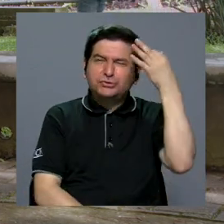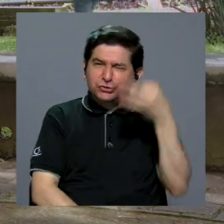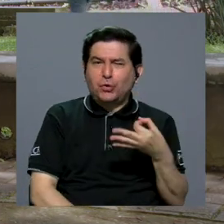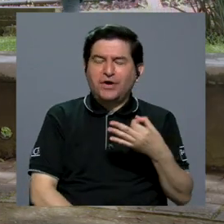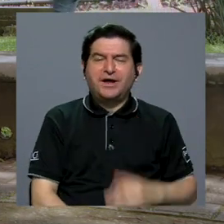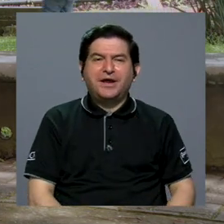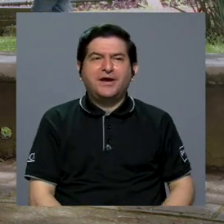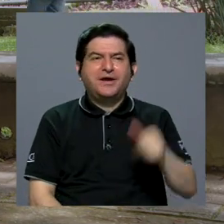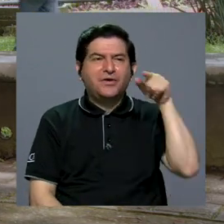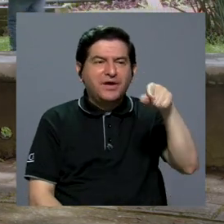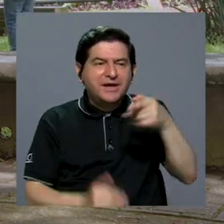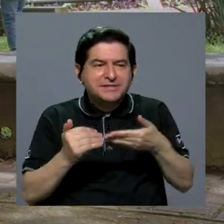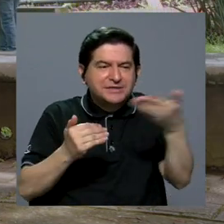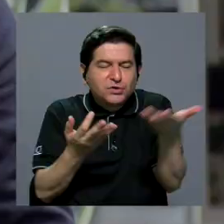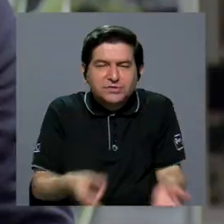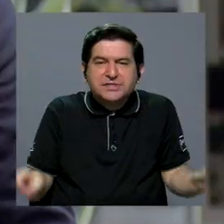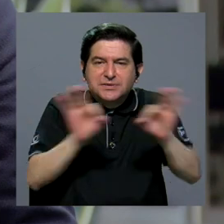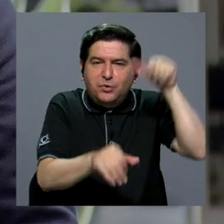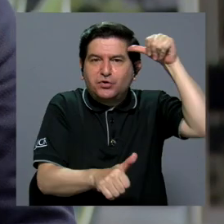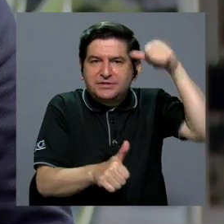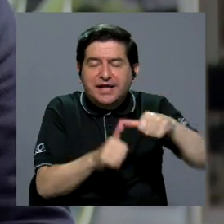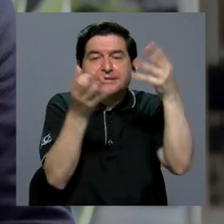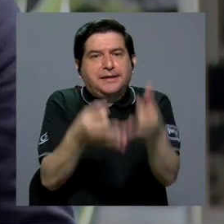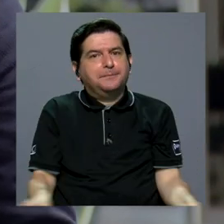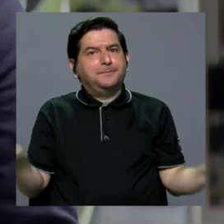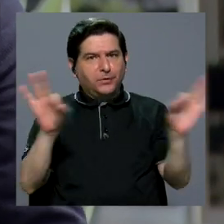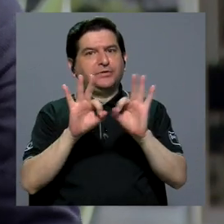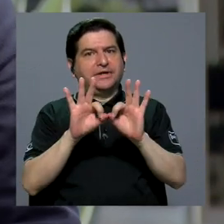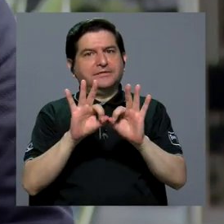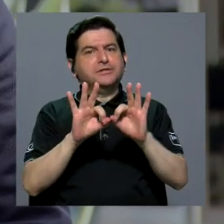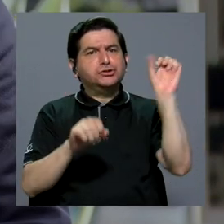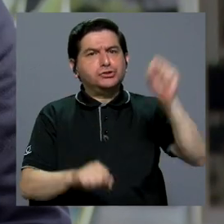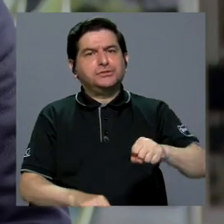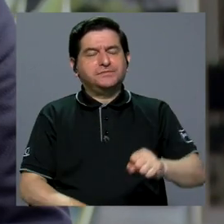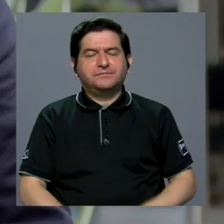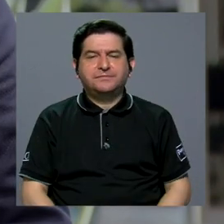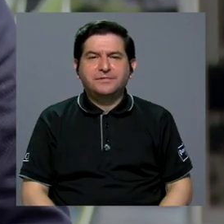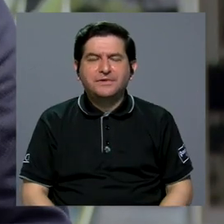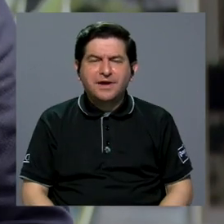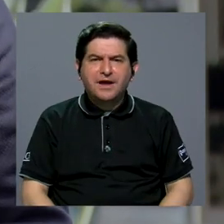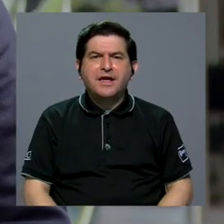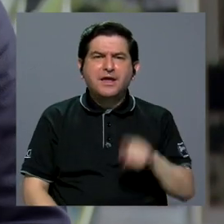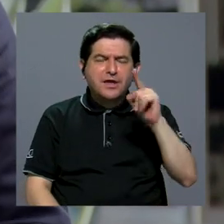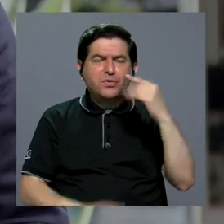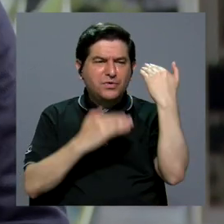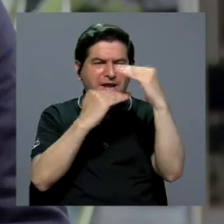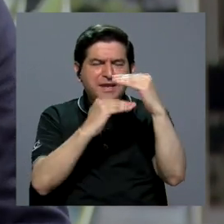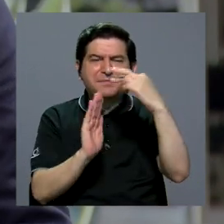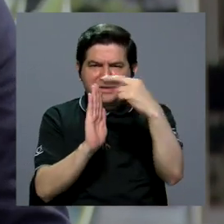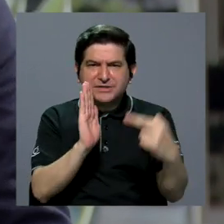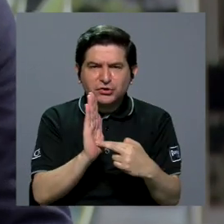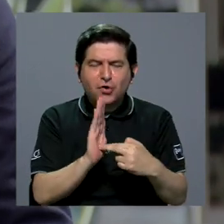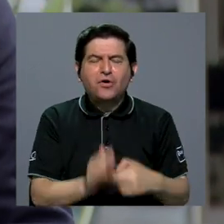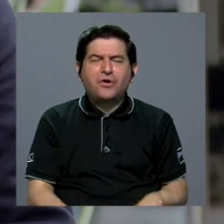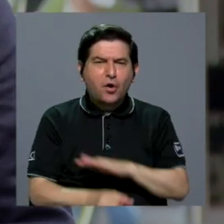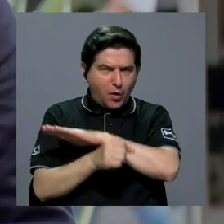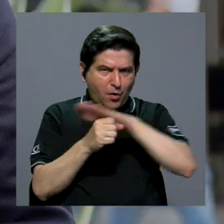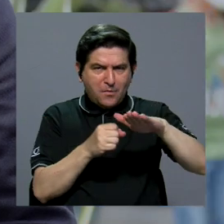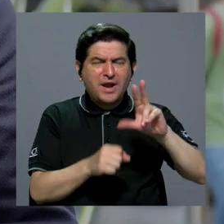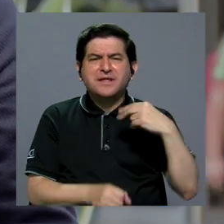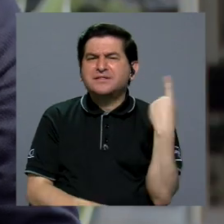tener en cuenta esos elementos fundamentales es básico. Y hacer una regulación integral, o sea, no realmente